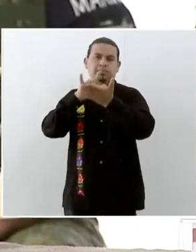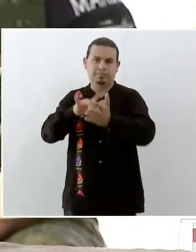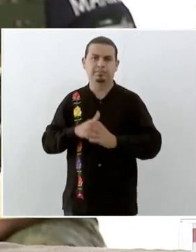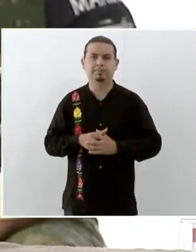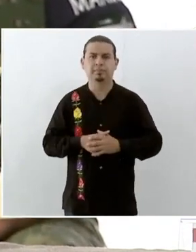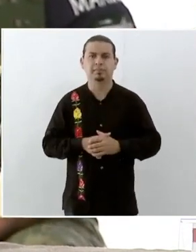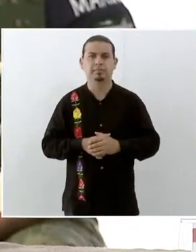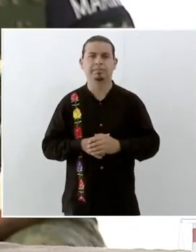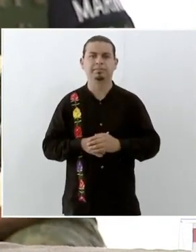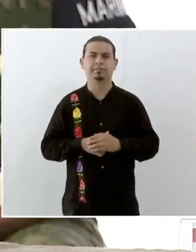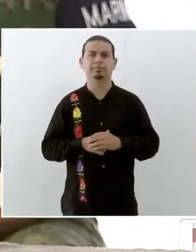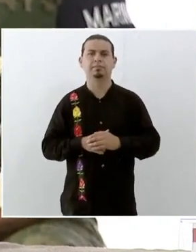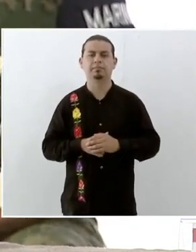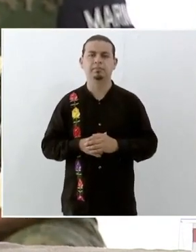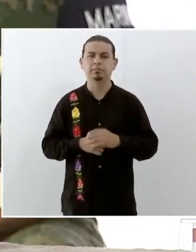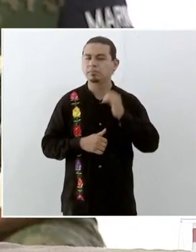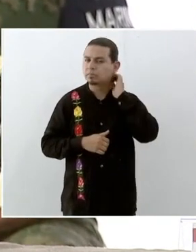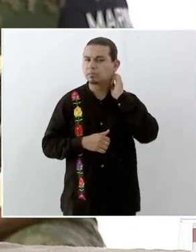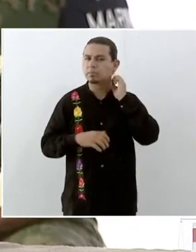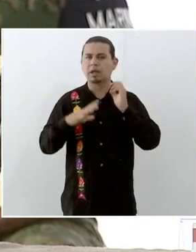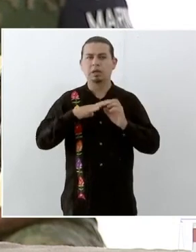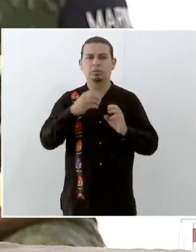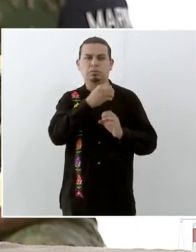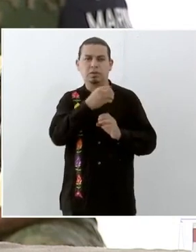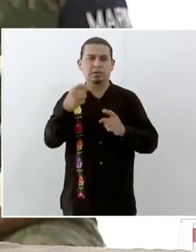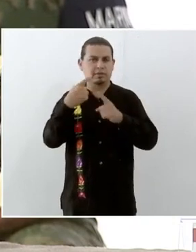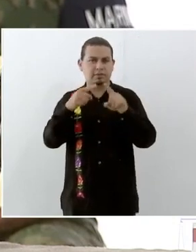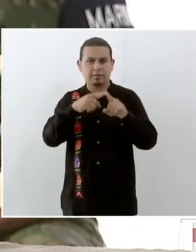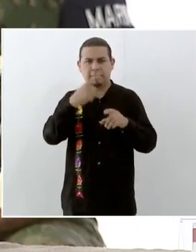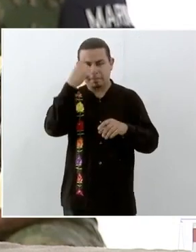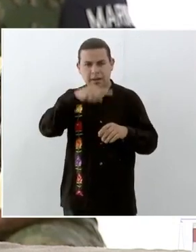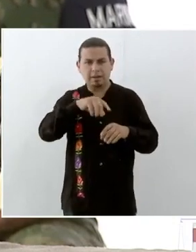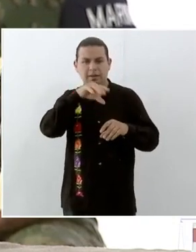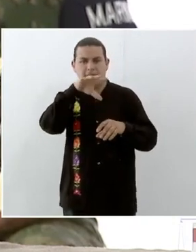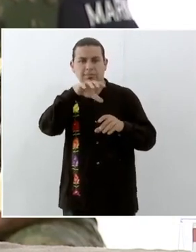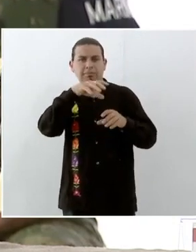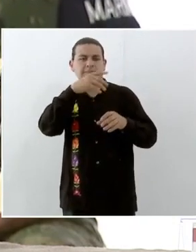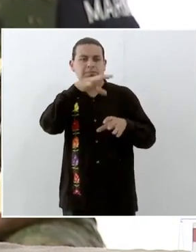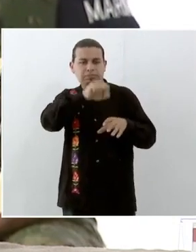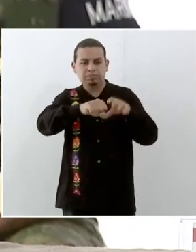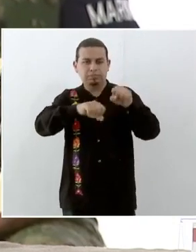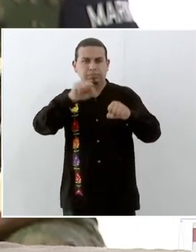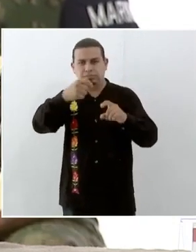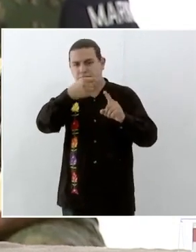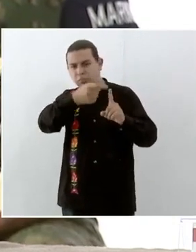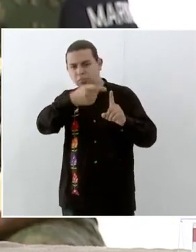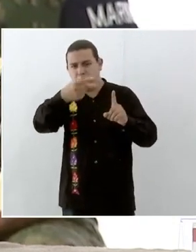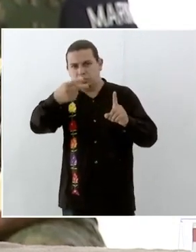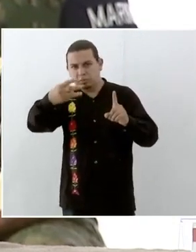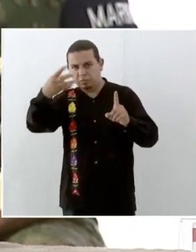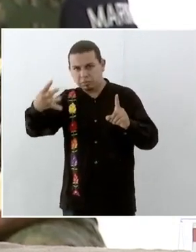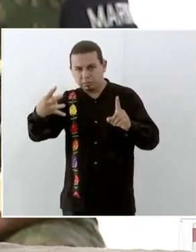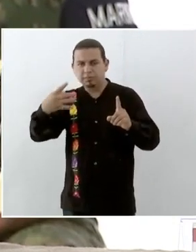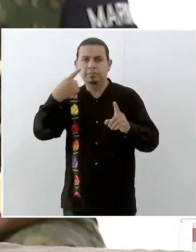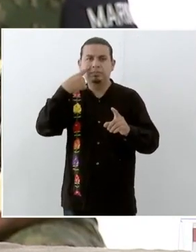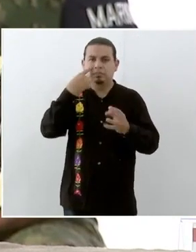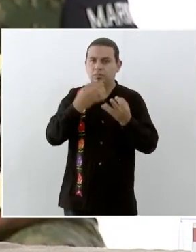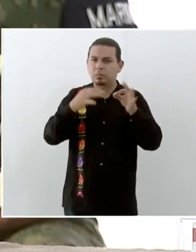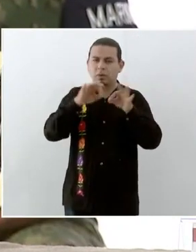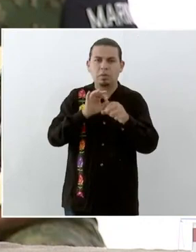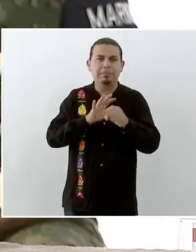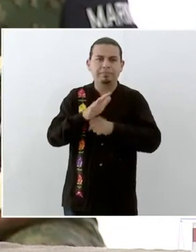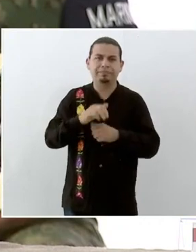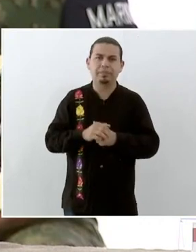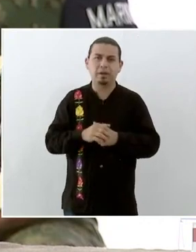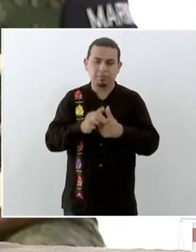En cuanto digamos hay distintas etapas por las que se pasa en un desastre, lo primero que se hace